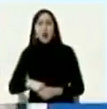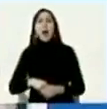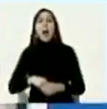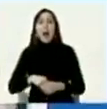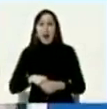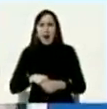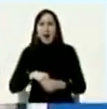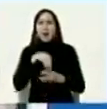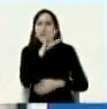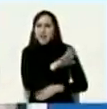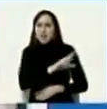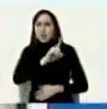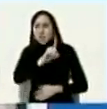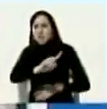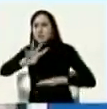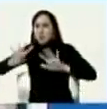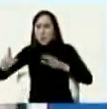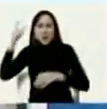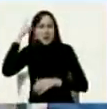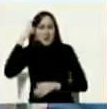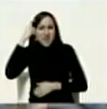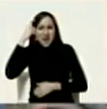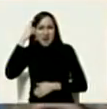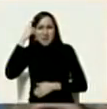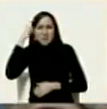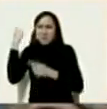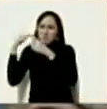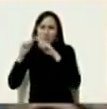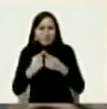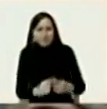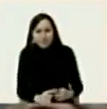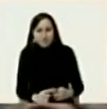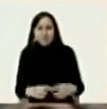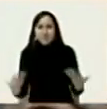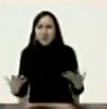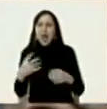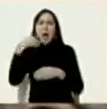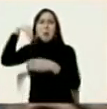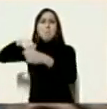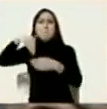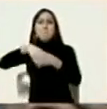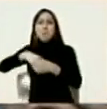519 días de la pandemia dice